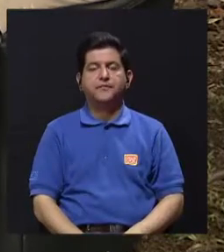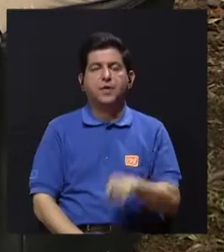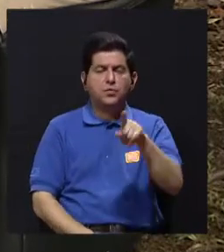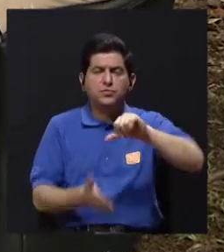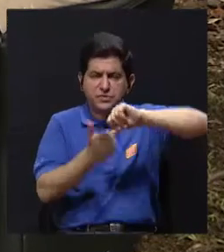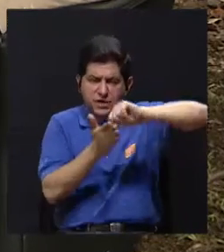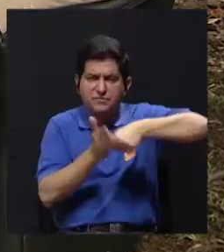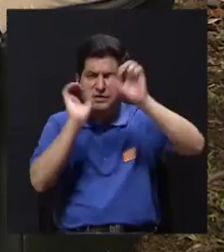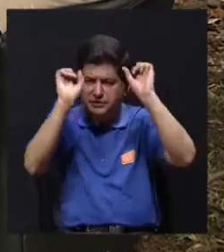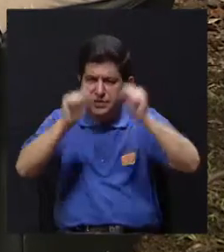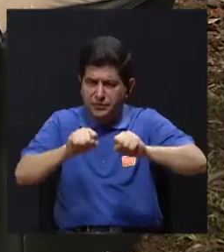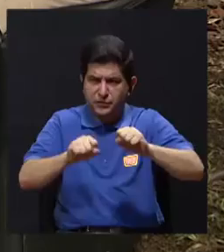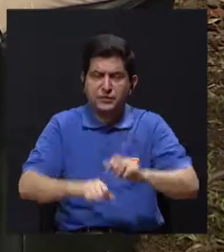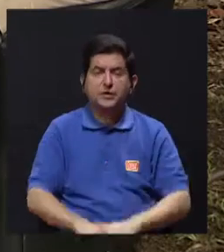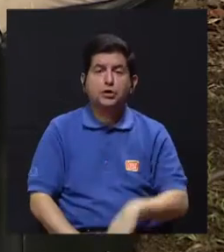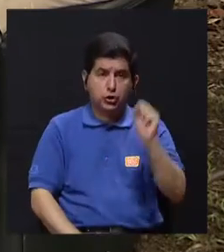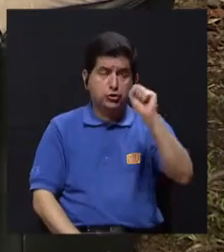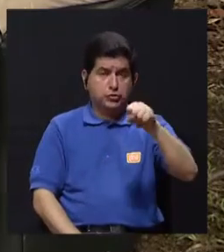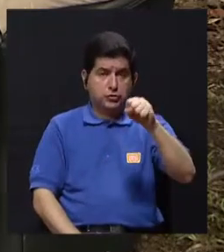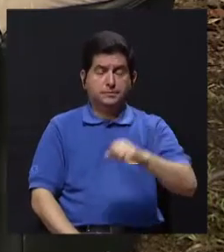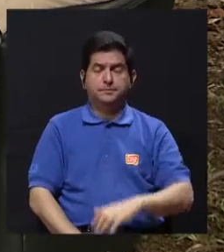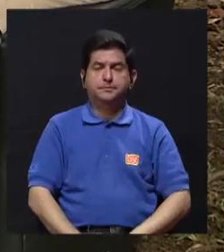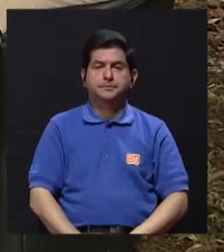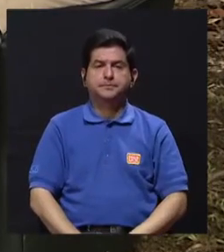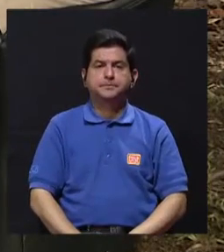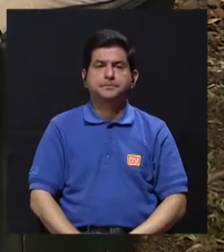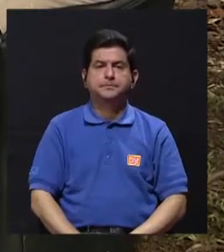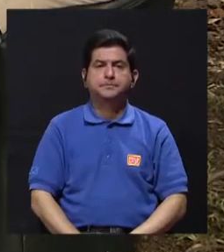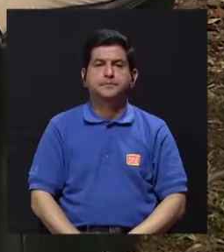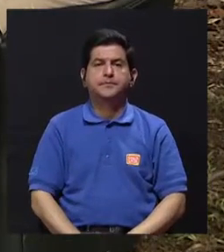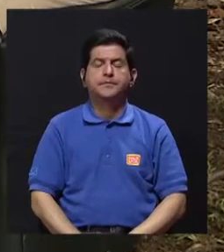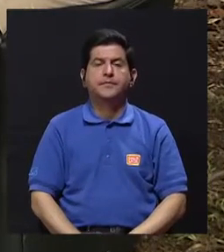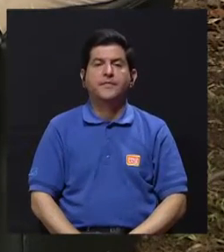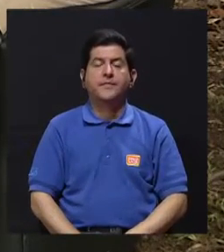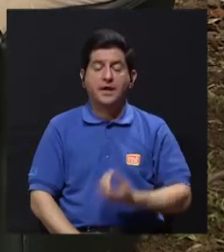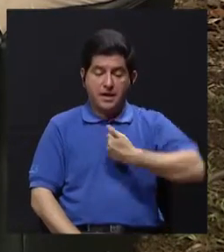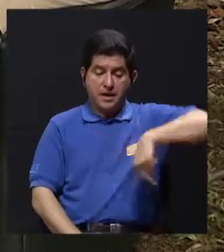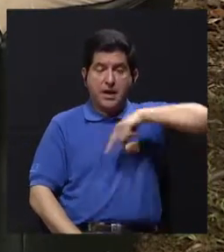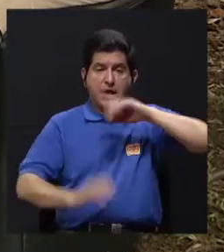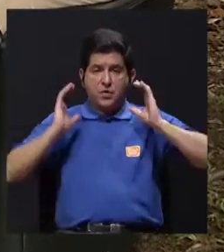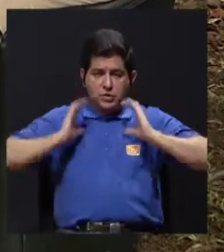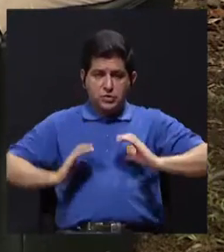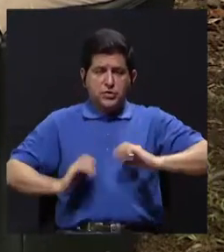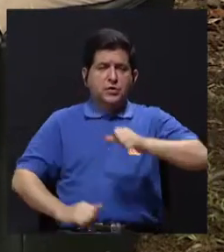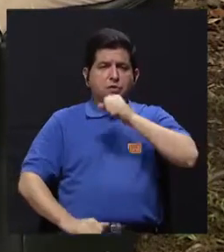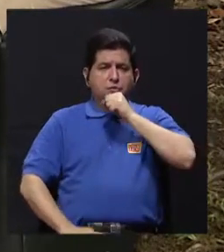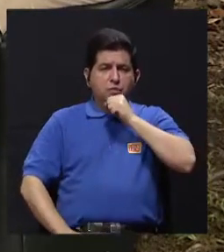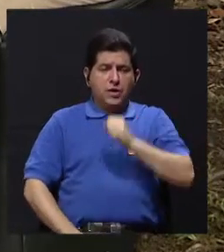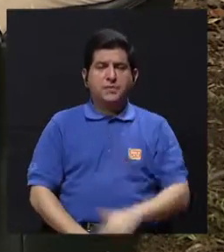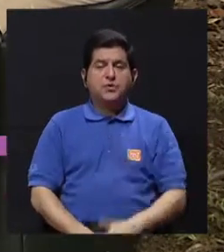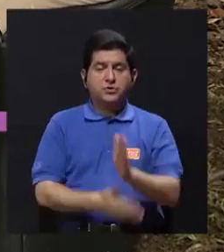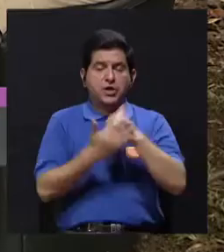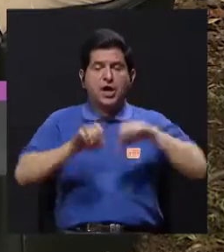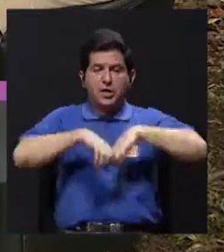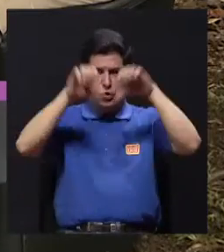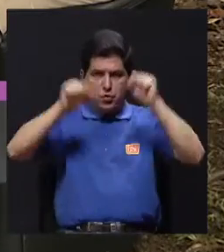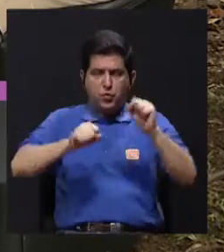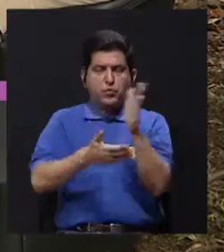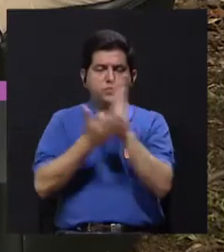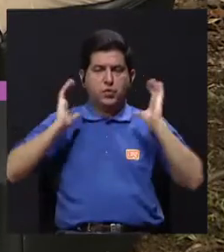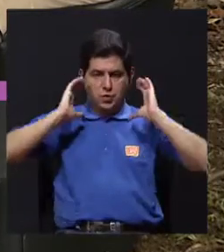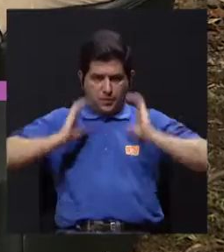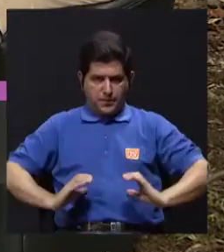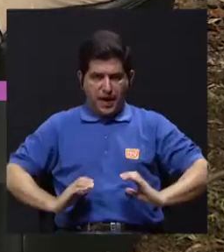como mental. Sí me gustaría que pudiera recalcar ese aspecto. Claro, sí en nuestros cuerpos que están